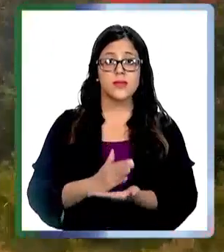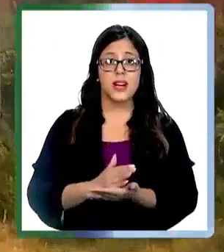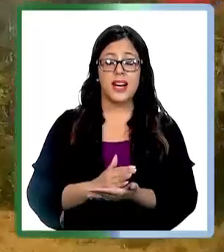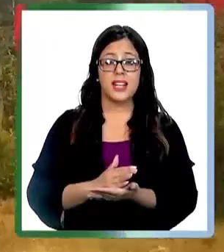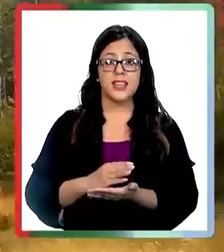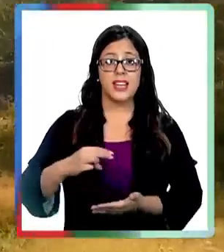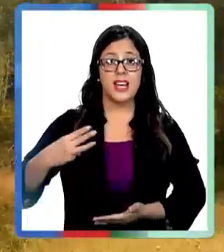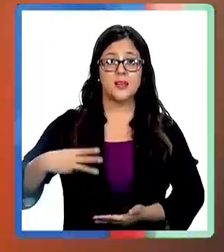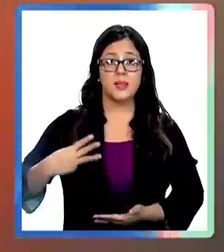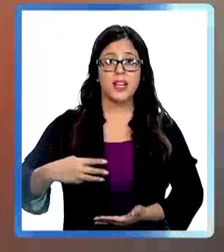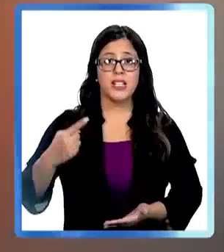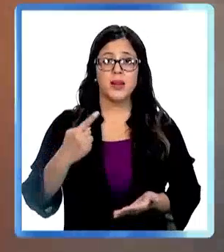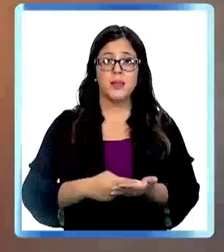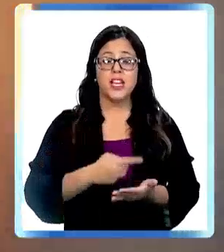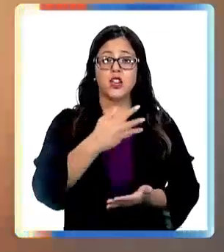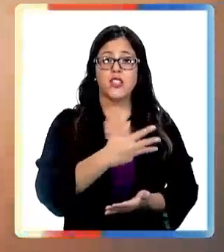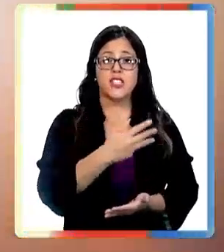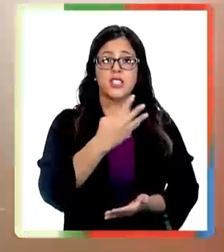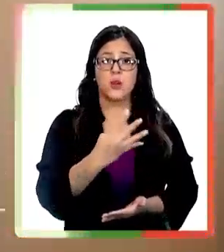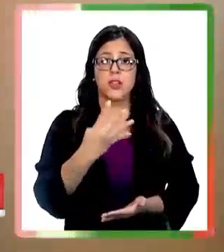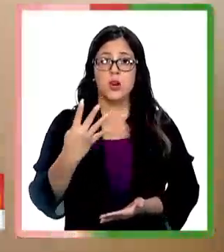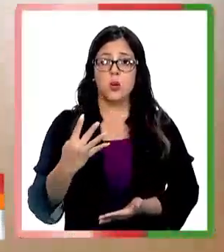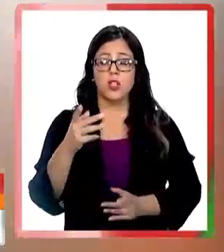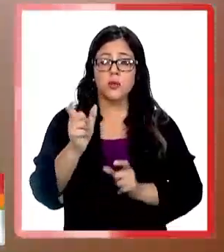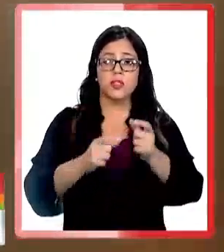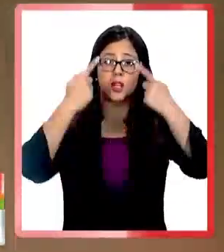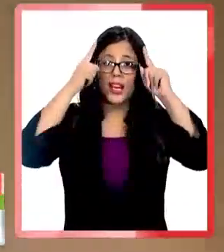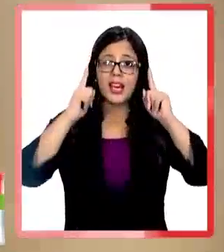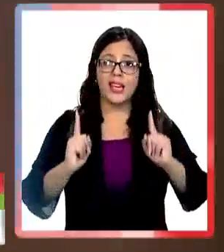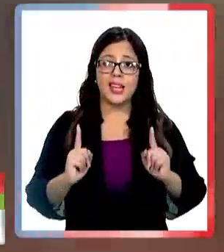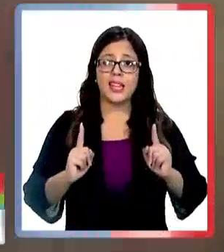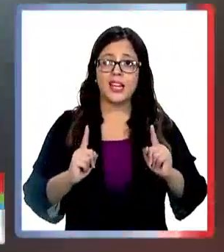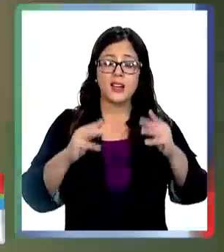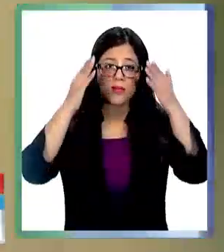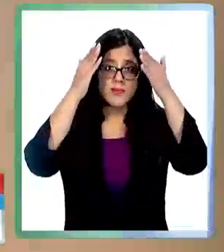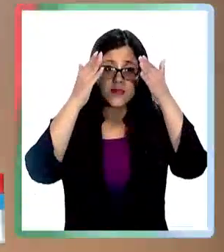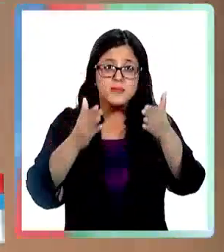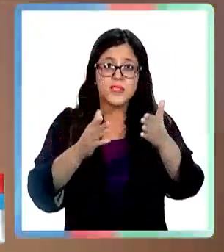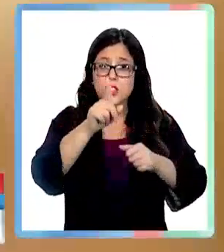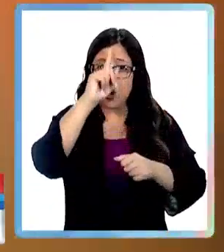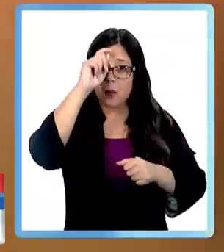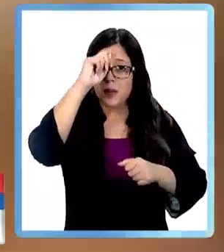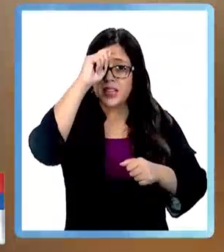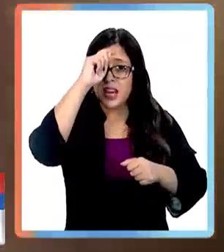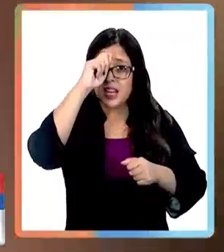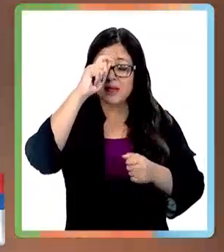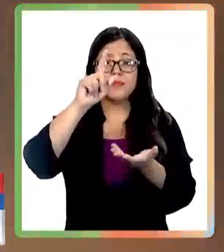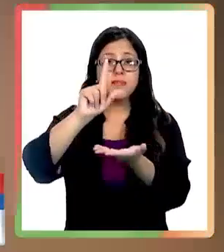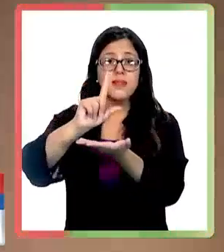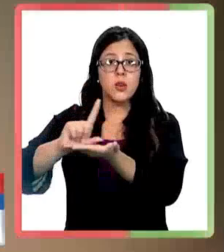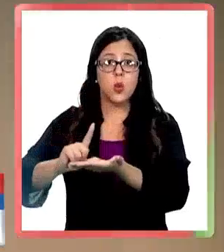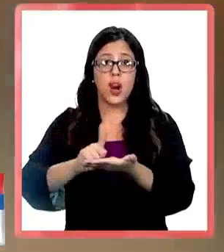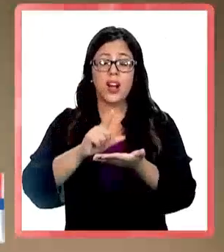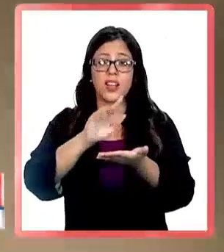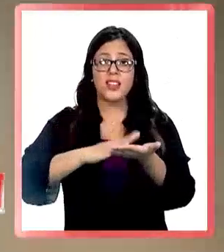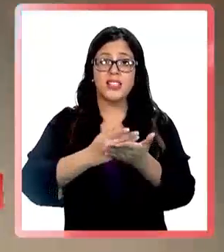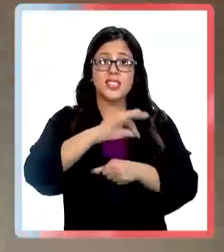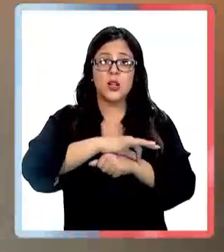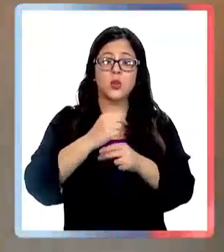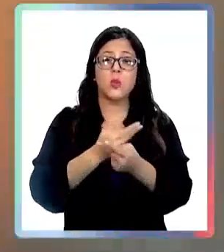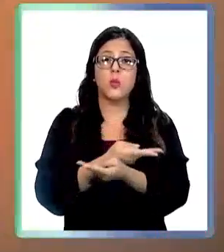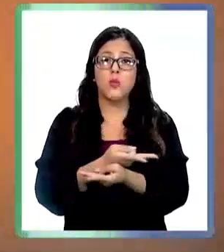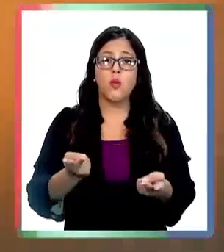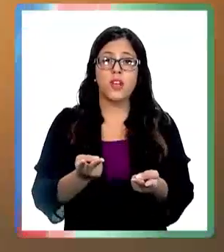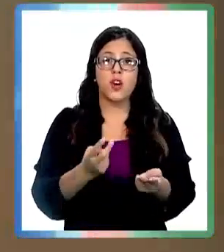Hasta este martes, 1.944 personas heridas habían sido atendidas en los hospitales y recintos de salud